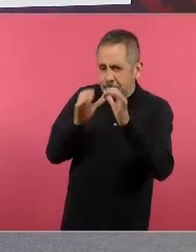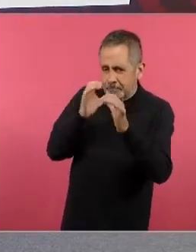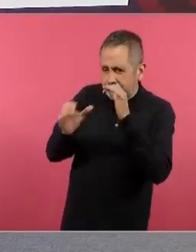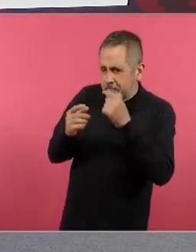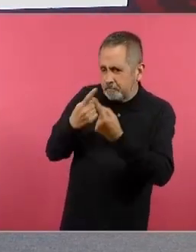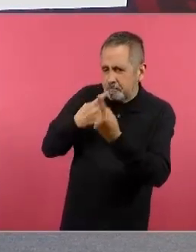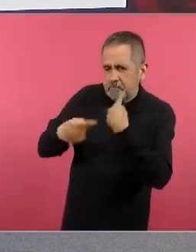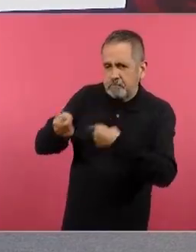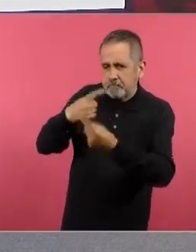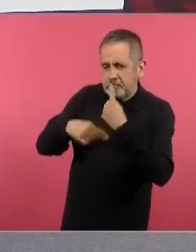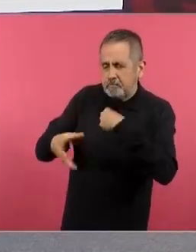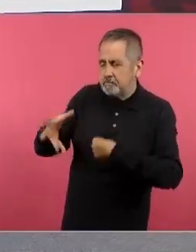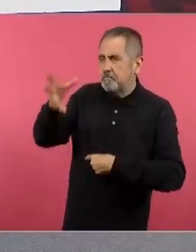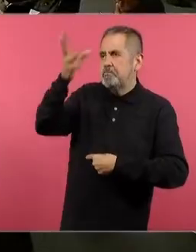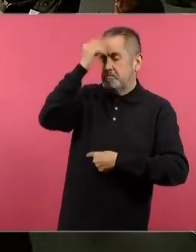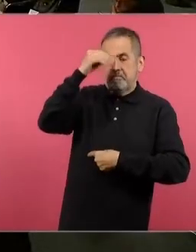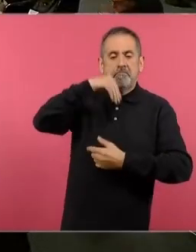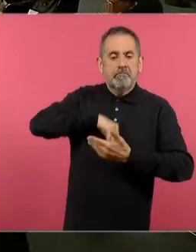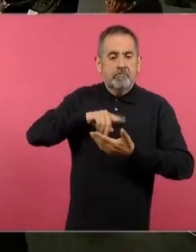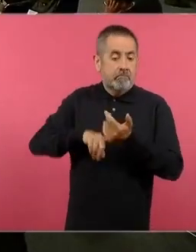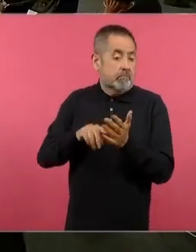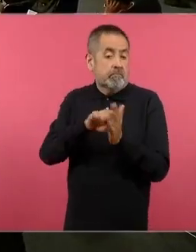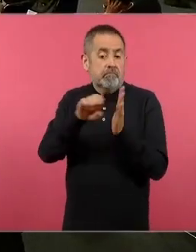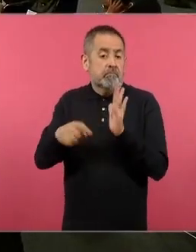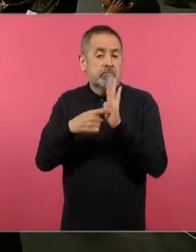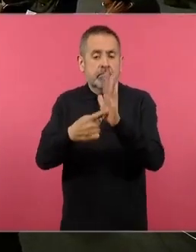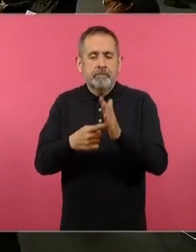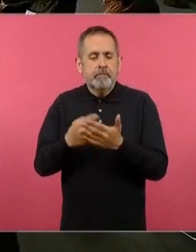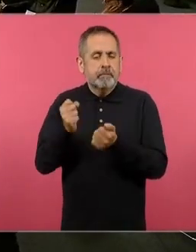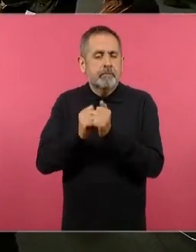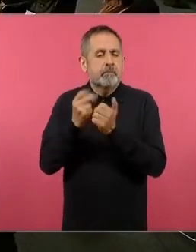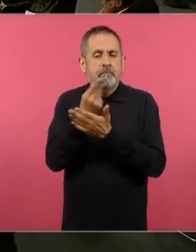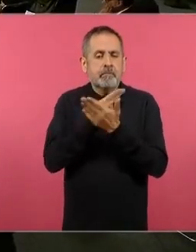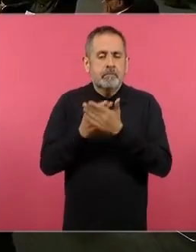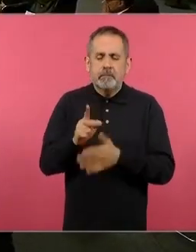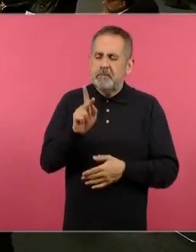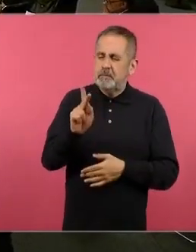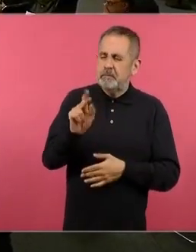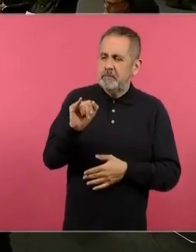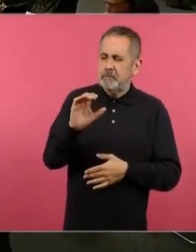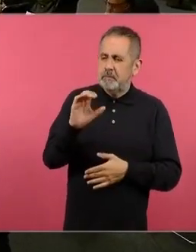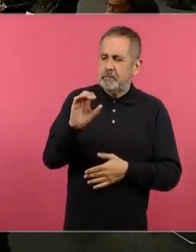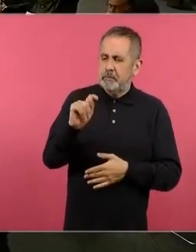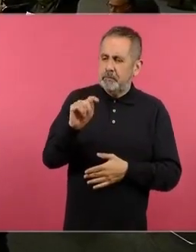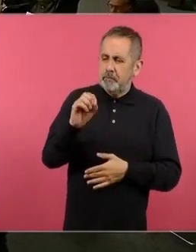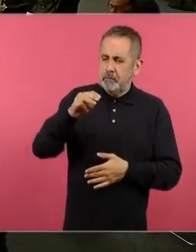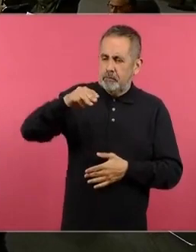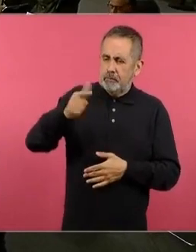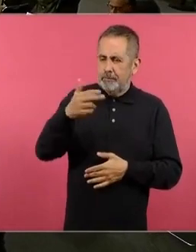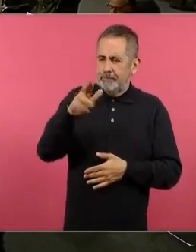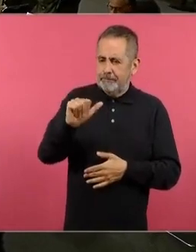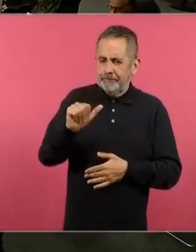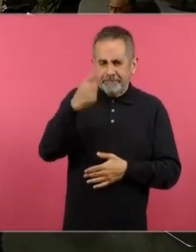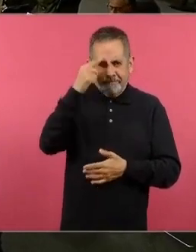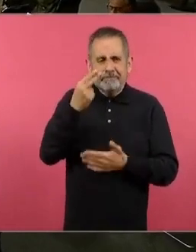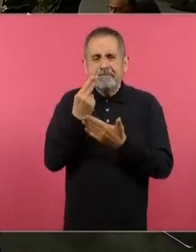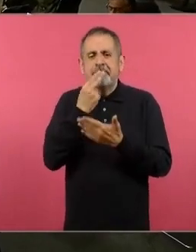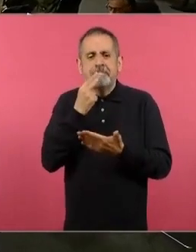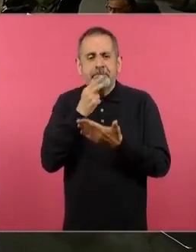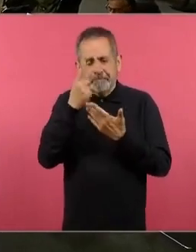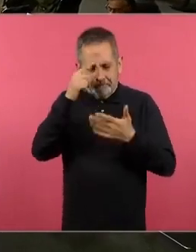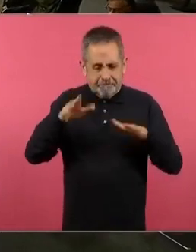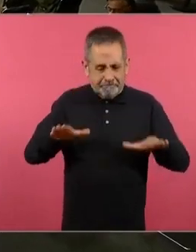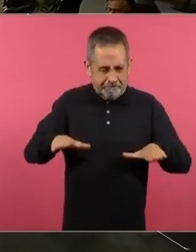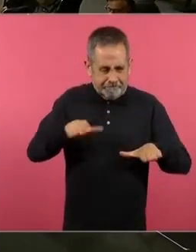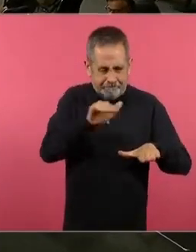conocimiento. ¿De acuerdo? Por ejemplo, este es un ejemplo de pictogramas. Los pictogramas los utilizamos en educación especial para hacer tableros de